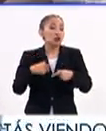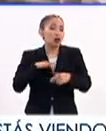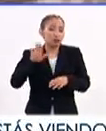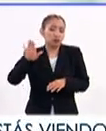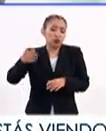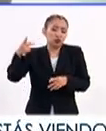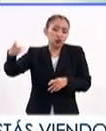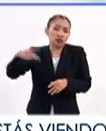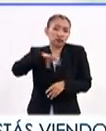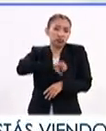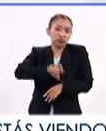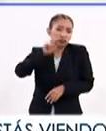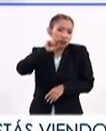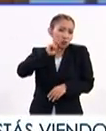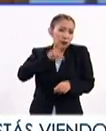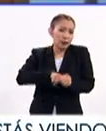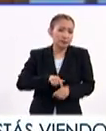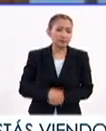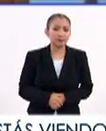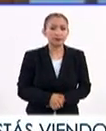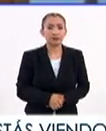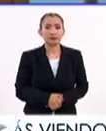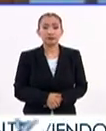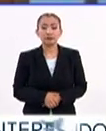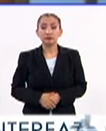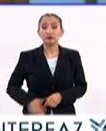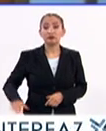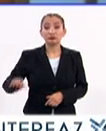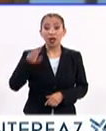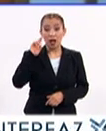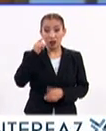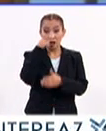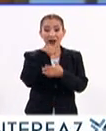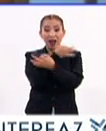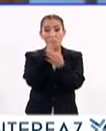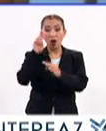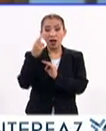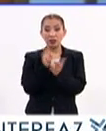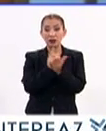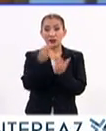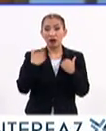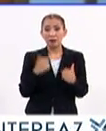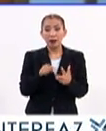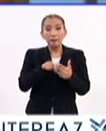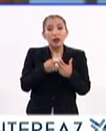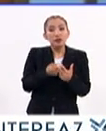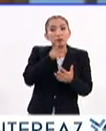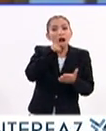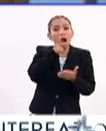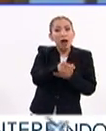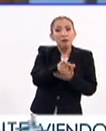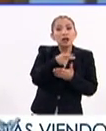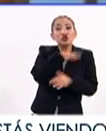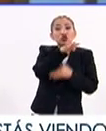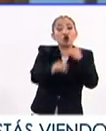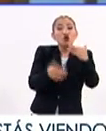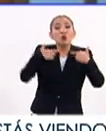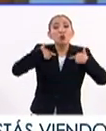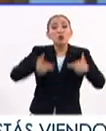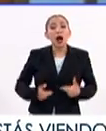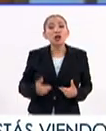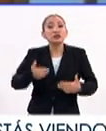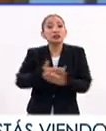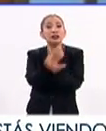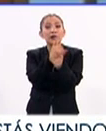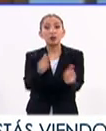por motivos de su orientación sexual. La Declaración de los Derechos Humanos opens with the immortal words All human beings are born